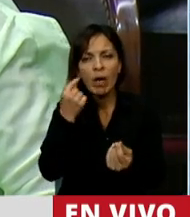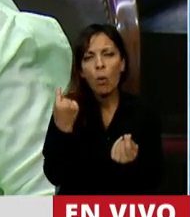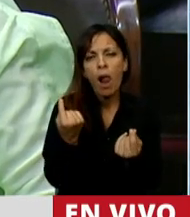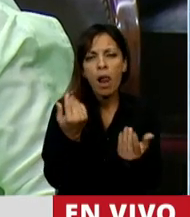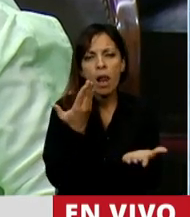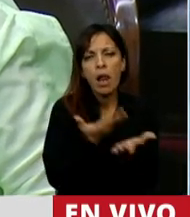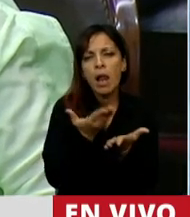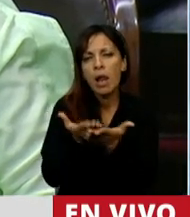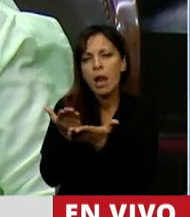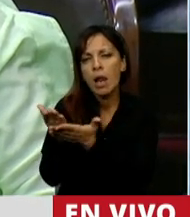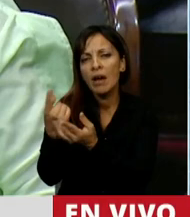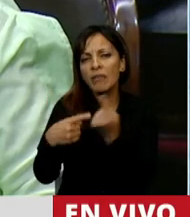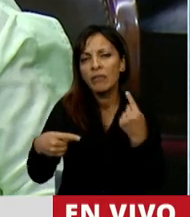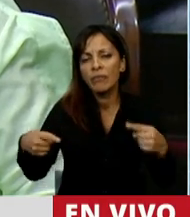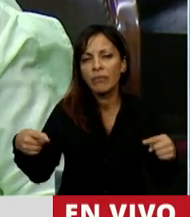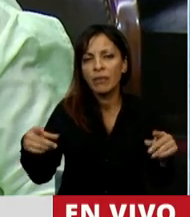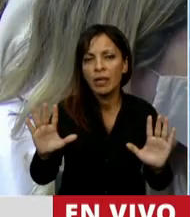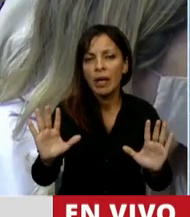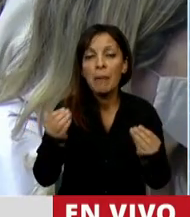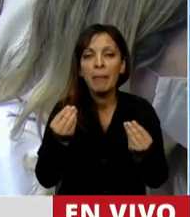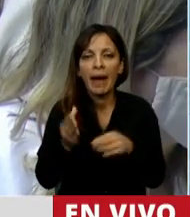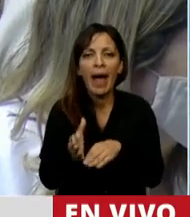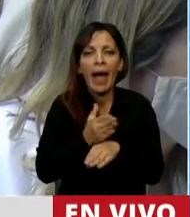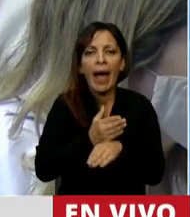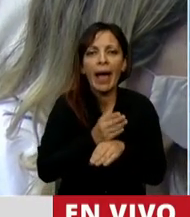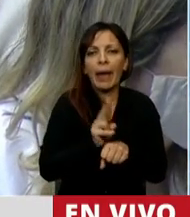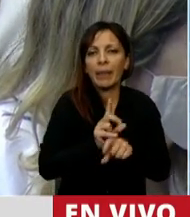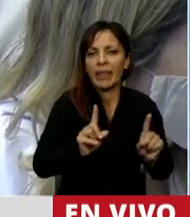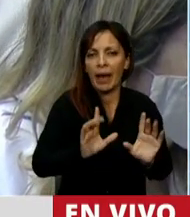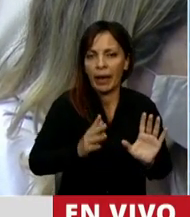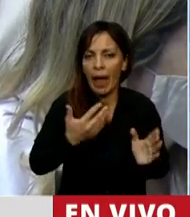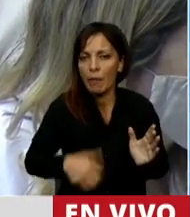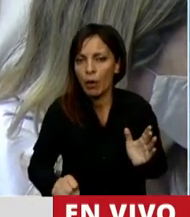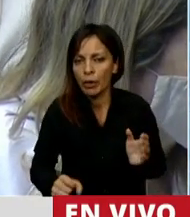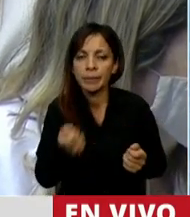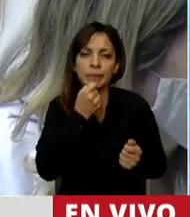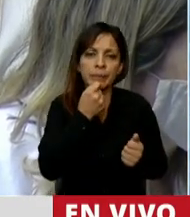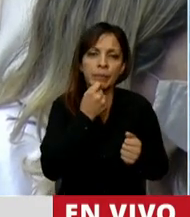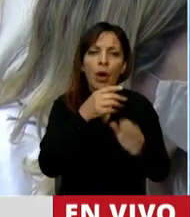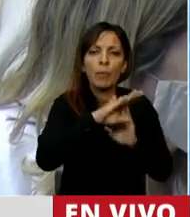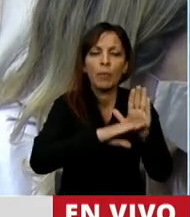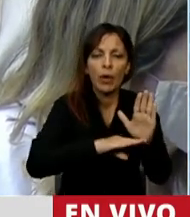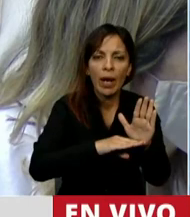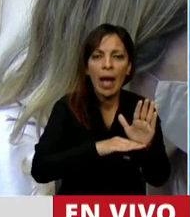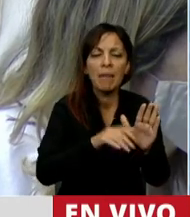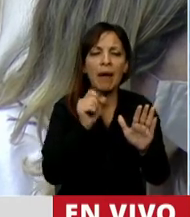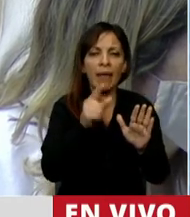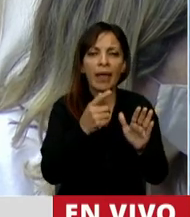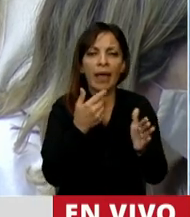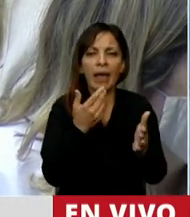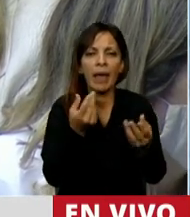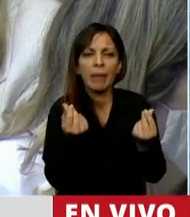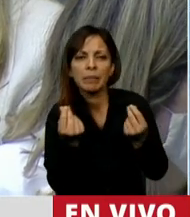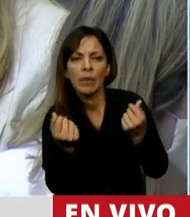para evitar el aborto. Digo alternativas como programa de disponibilidad social y